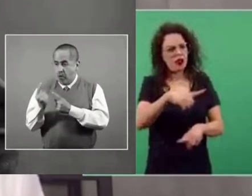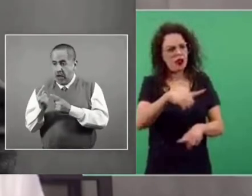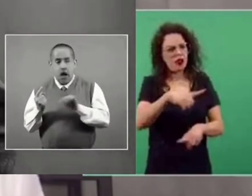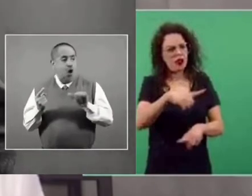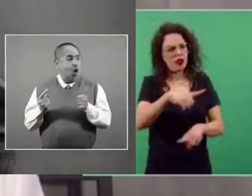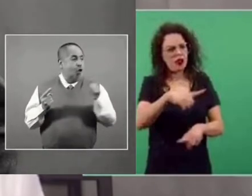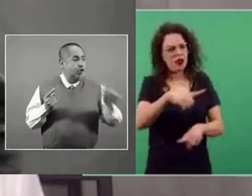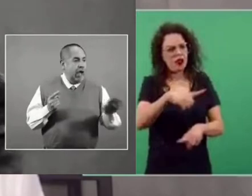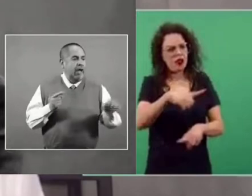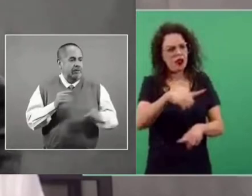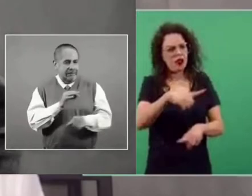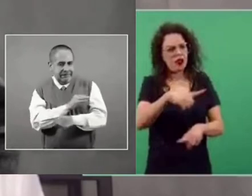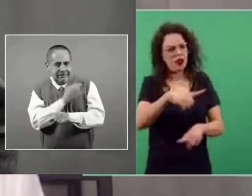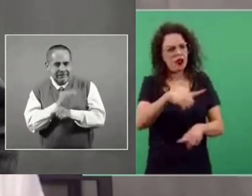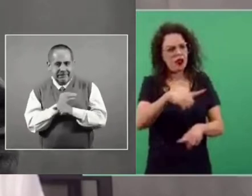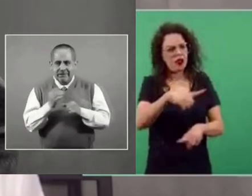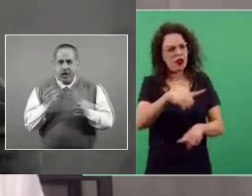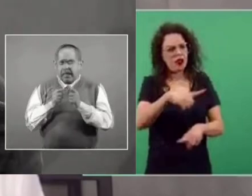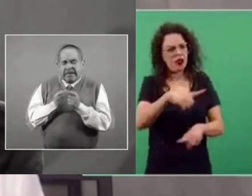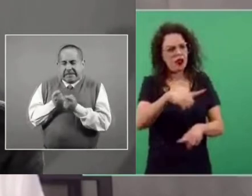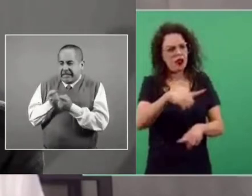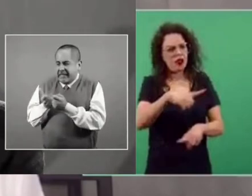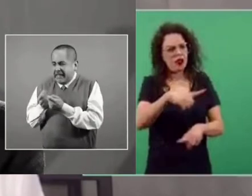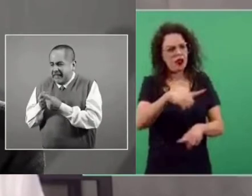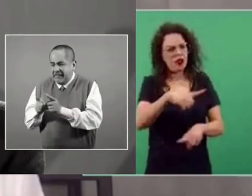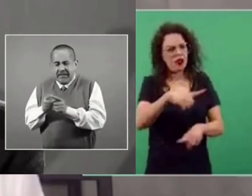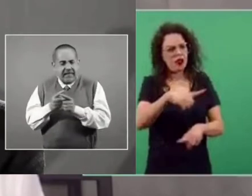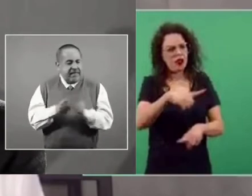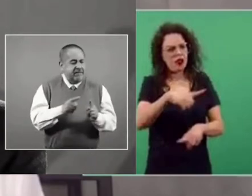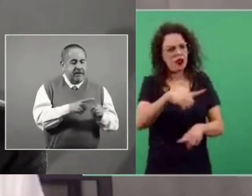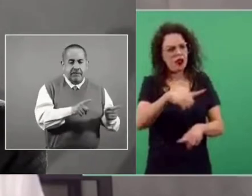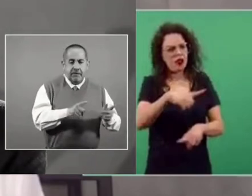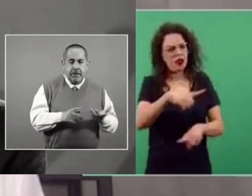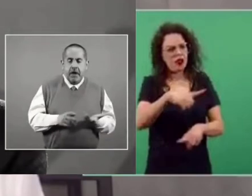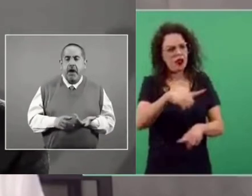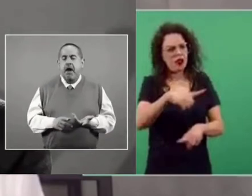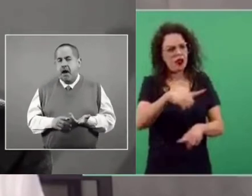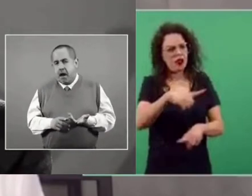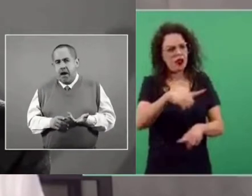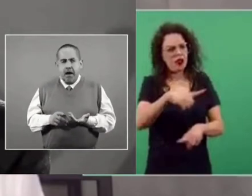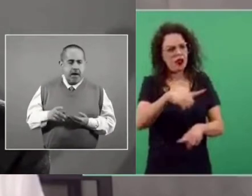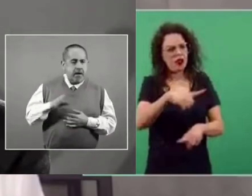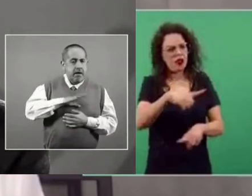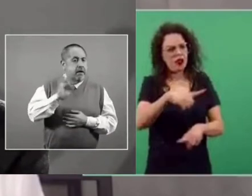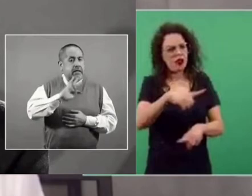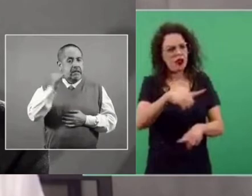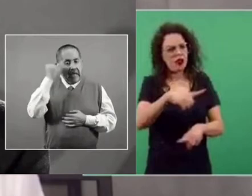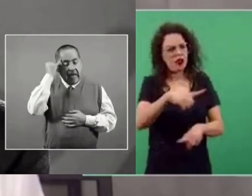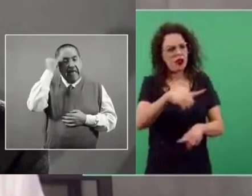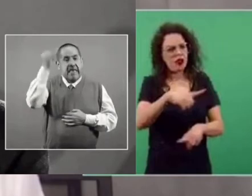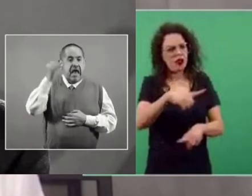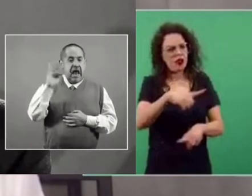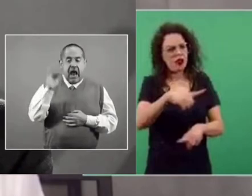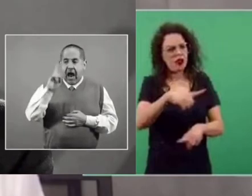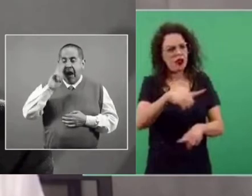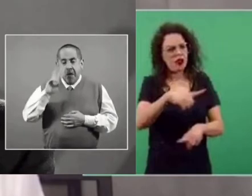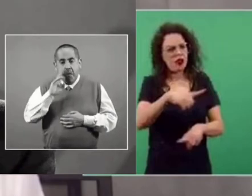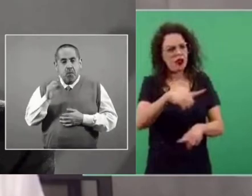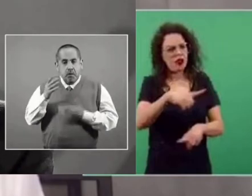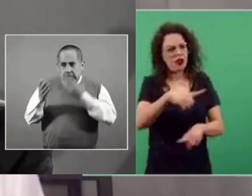respuesta inmune, el estímulo antigénico. Entonces, la idea de combinar se trata de que se pudieran hacer